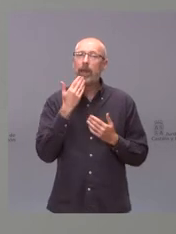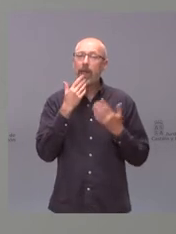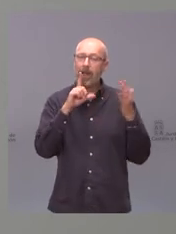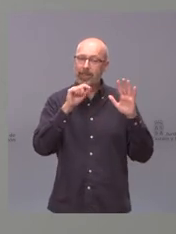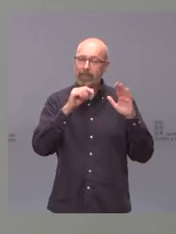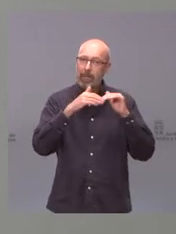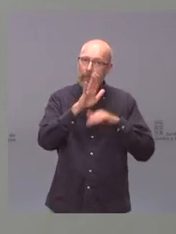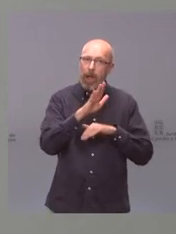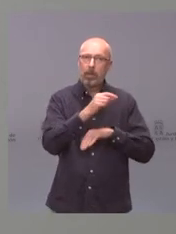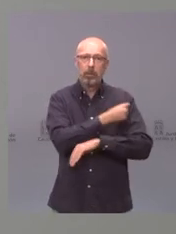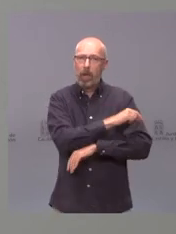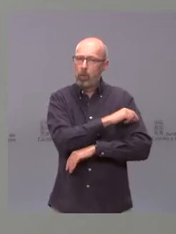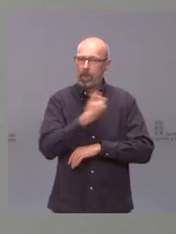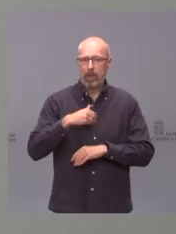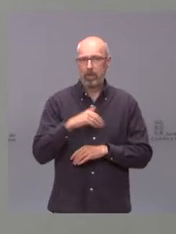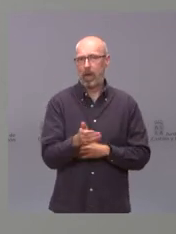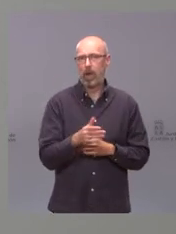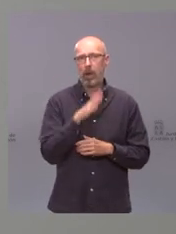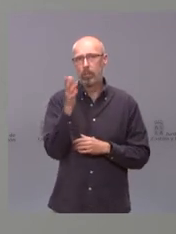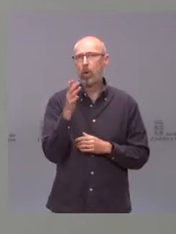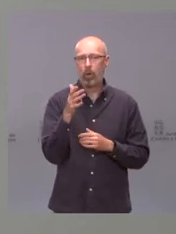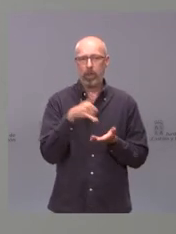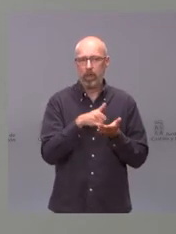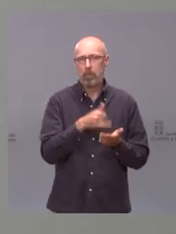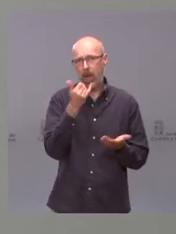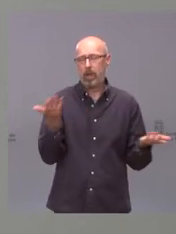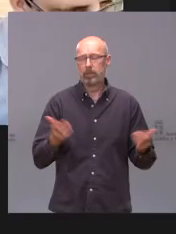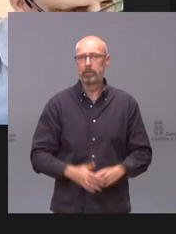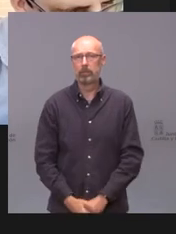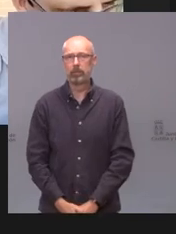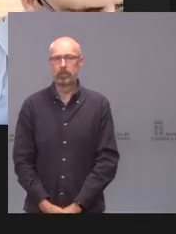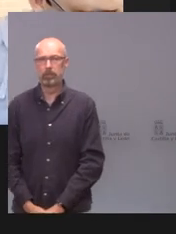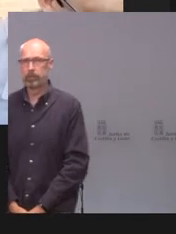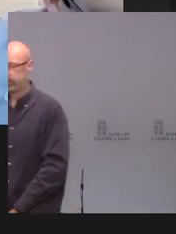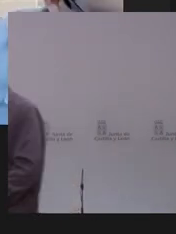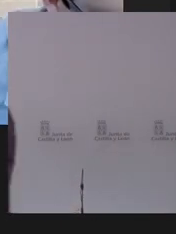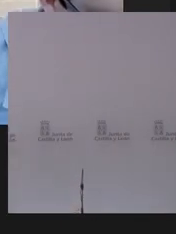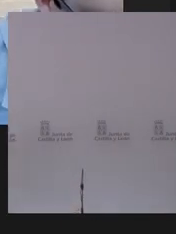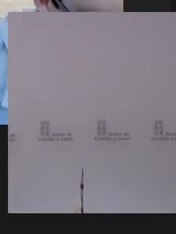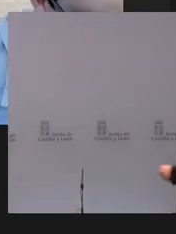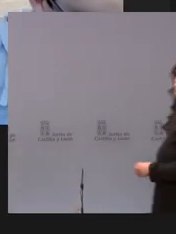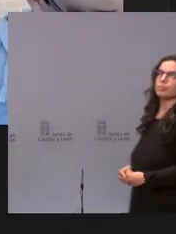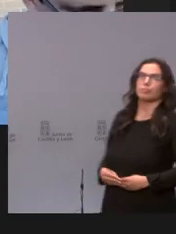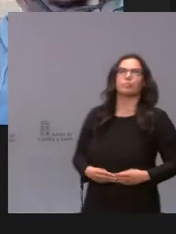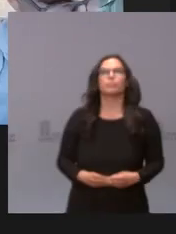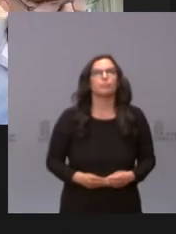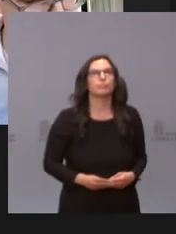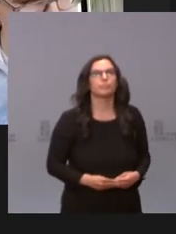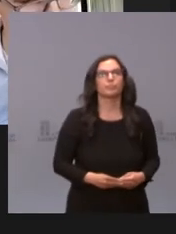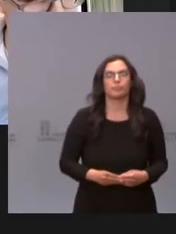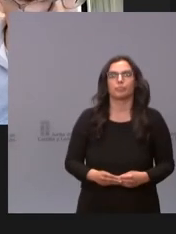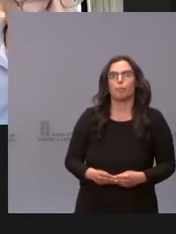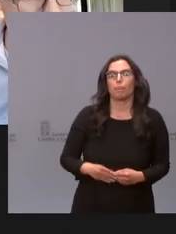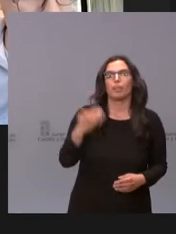esté vacunada por su mayor vulnerabilidad le corresponde ya intervenir a Sergio García de Soria Noticias